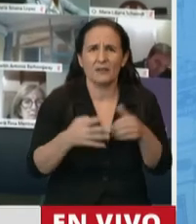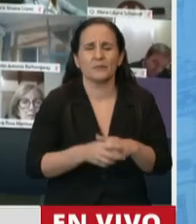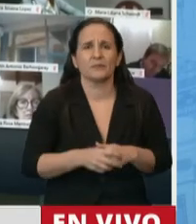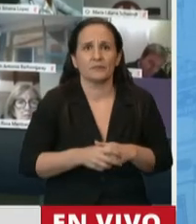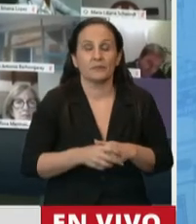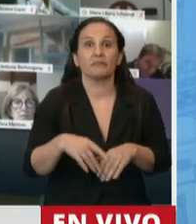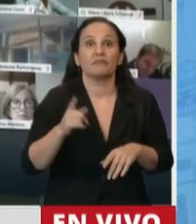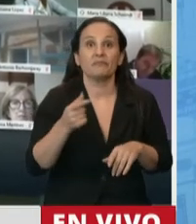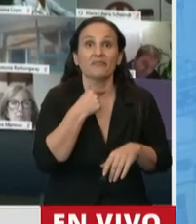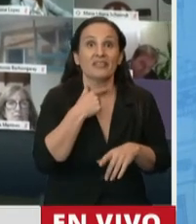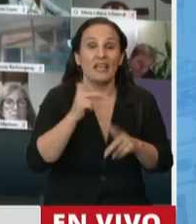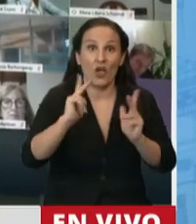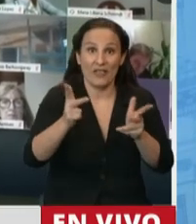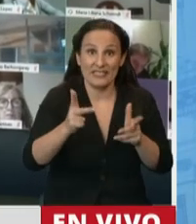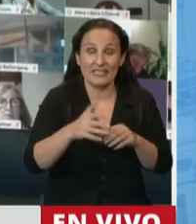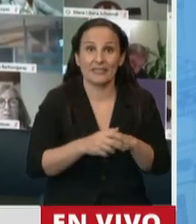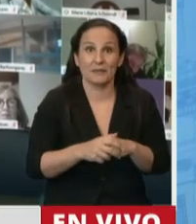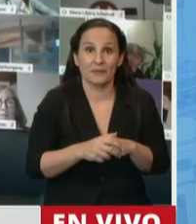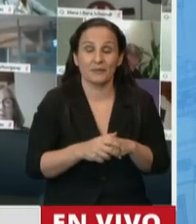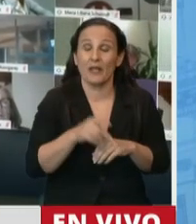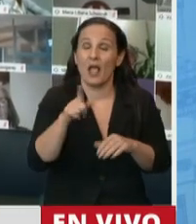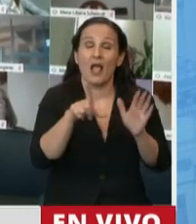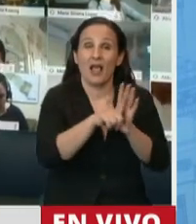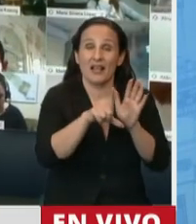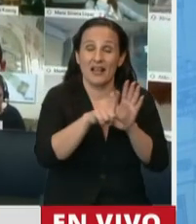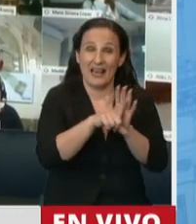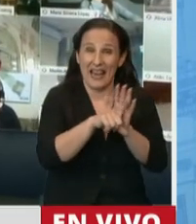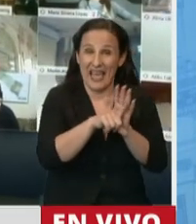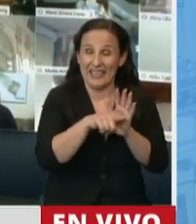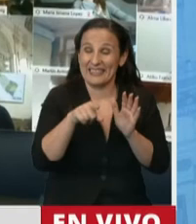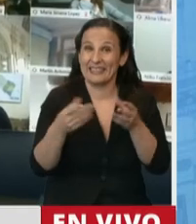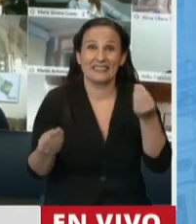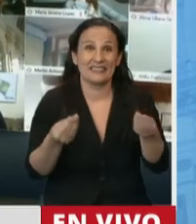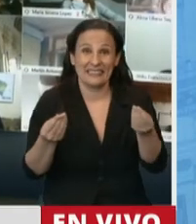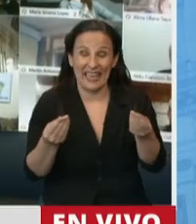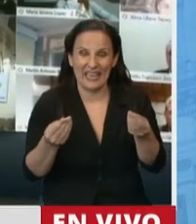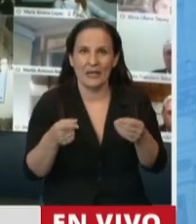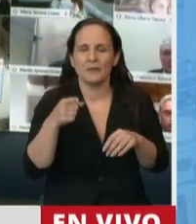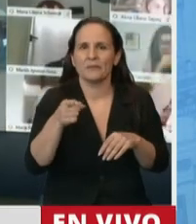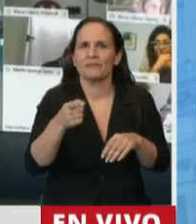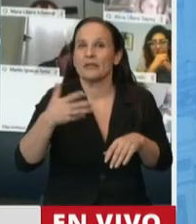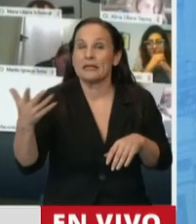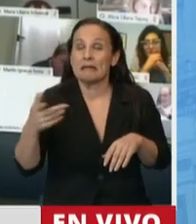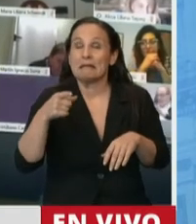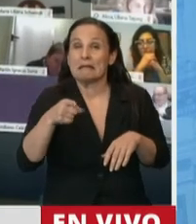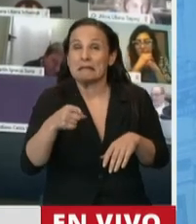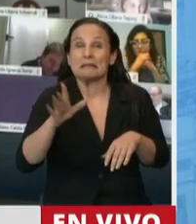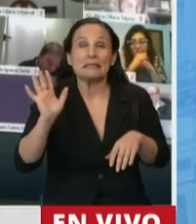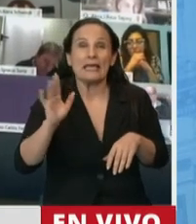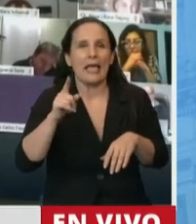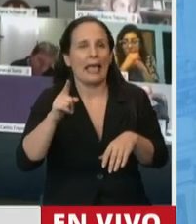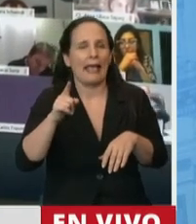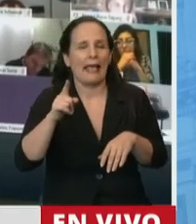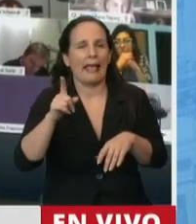Quiero decirle además que si algo tiene esta ley es que levanta el guante y no se escapa de su